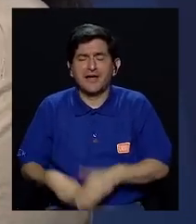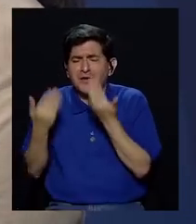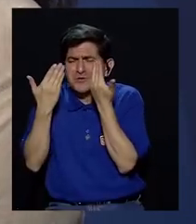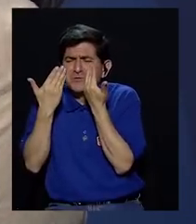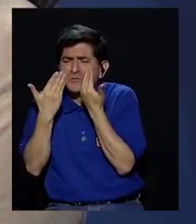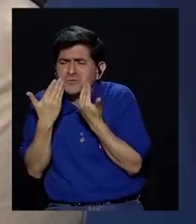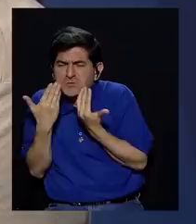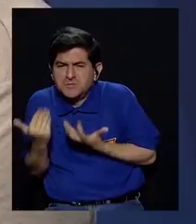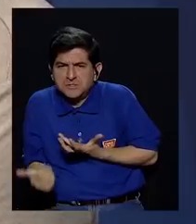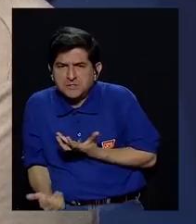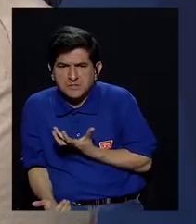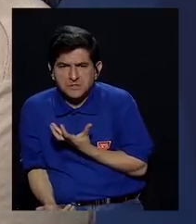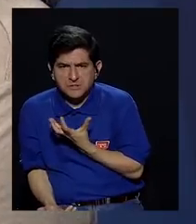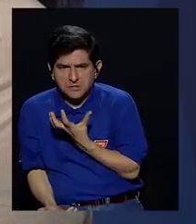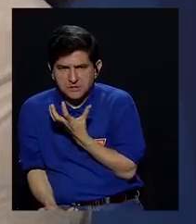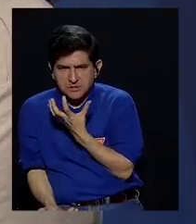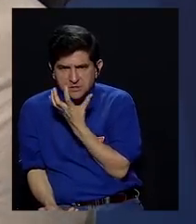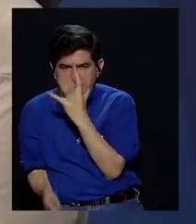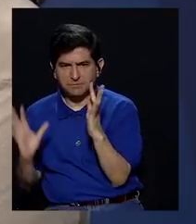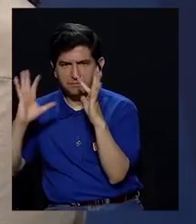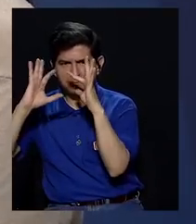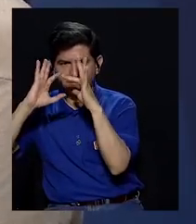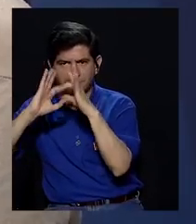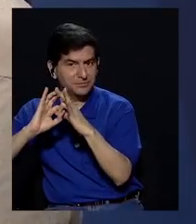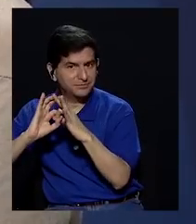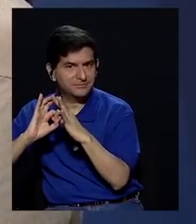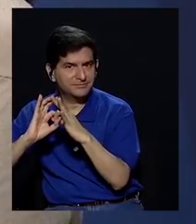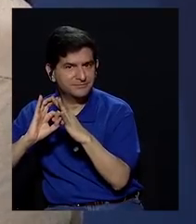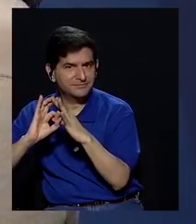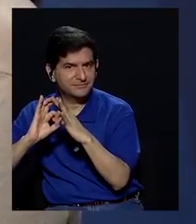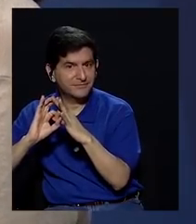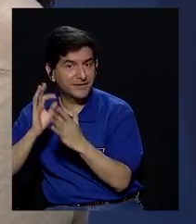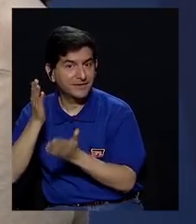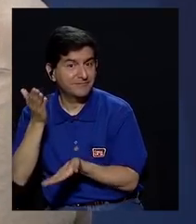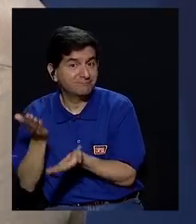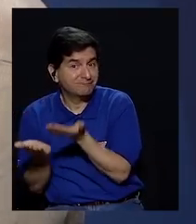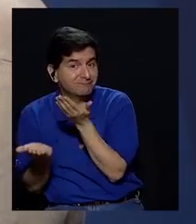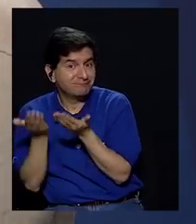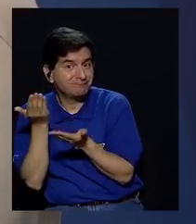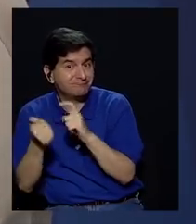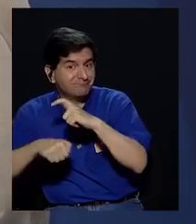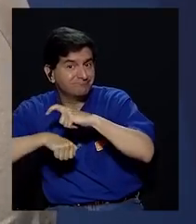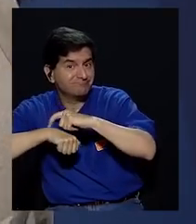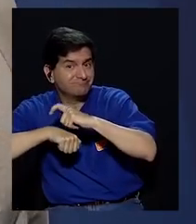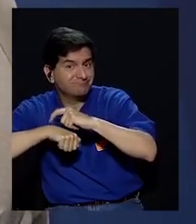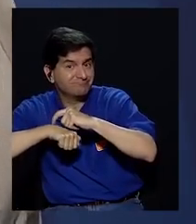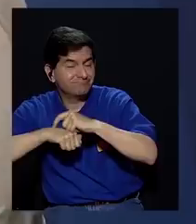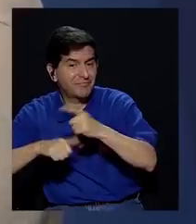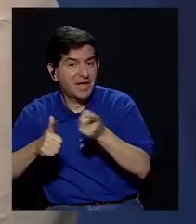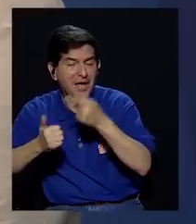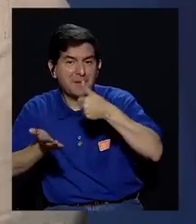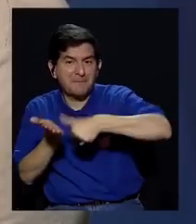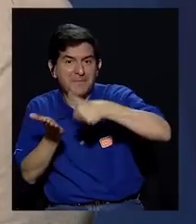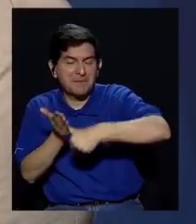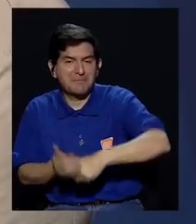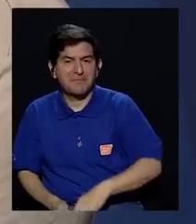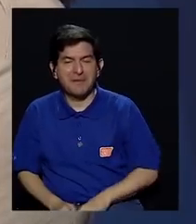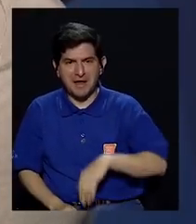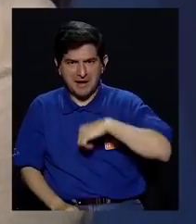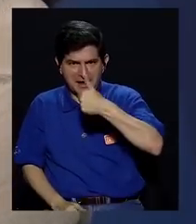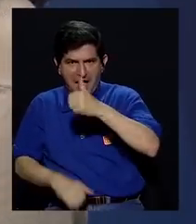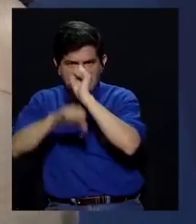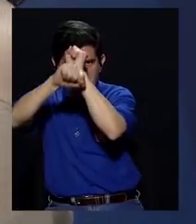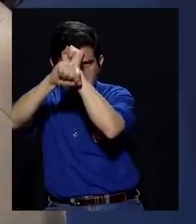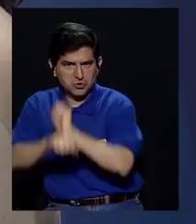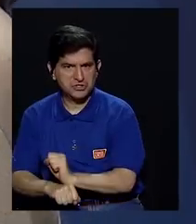tristeza o el enojo se articule y más bien entonces en primera ronda gane una